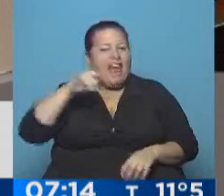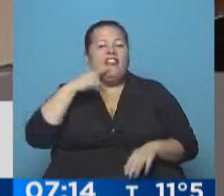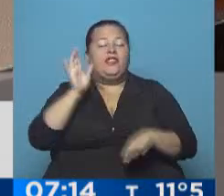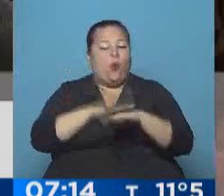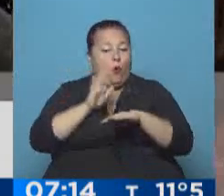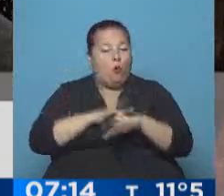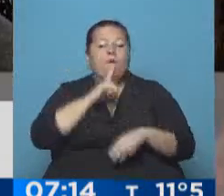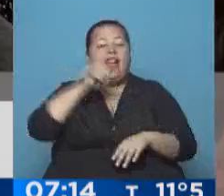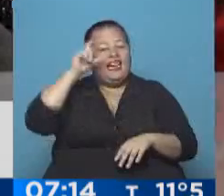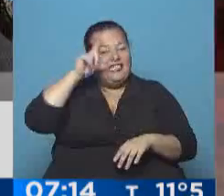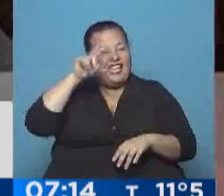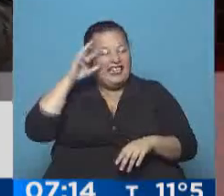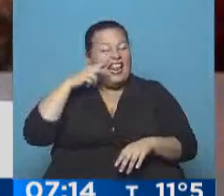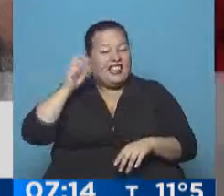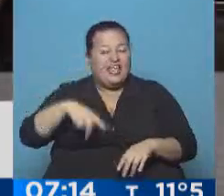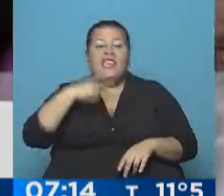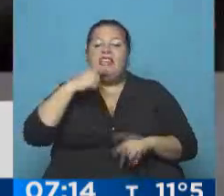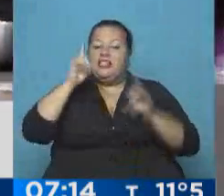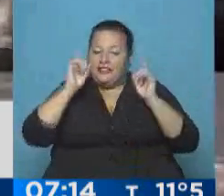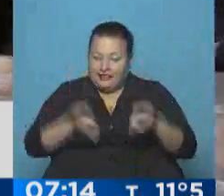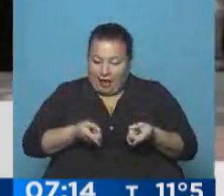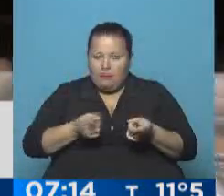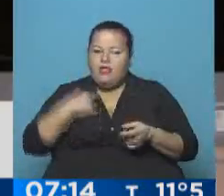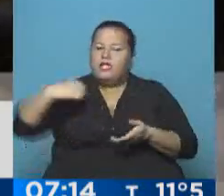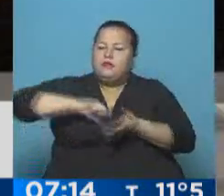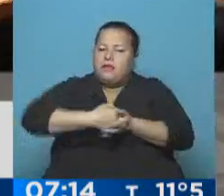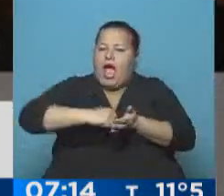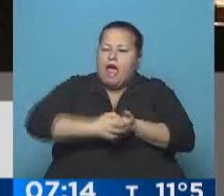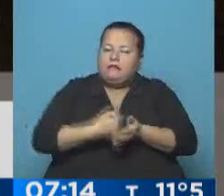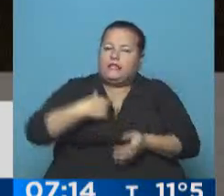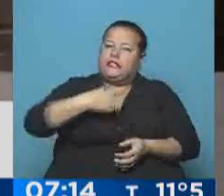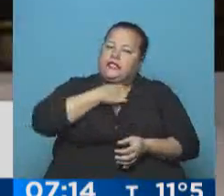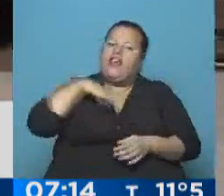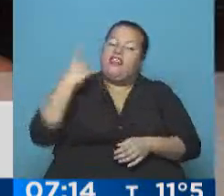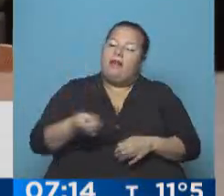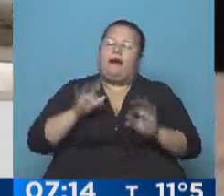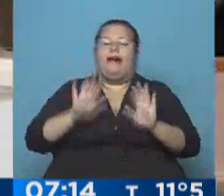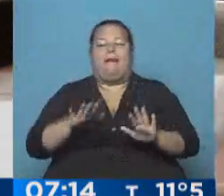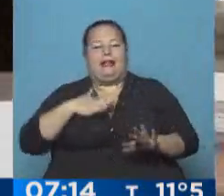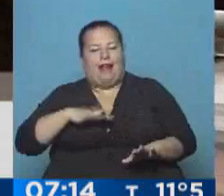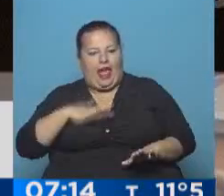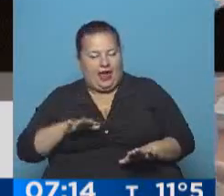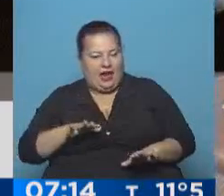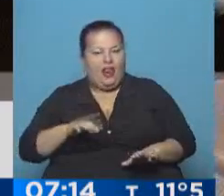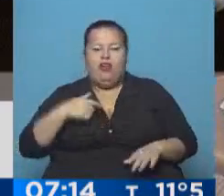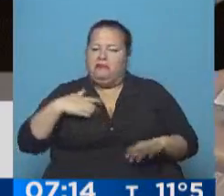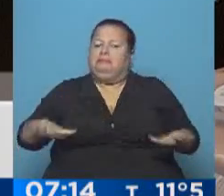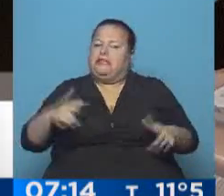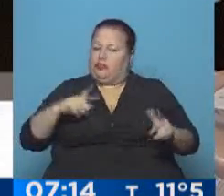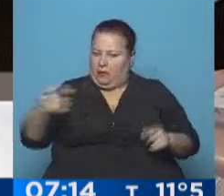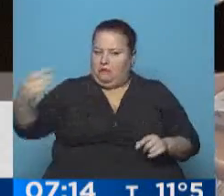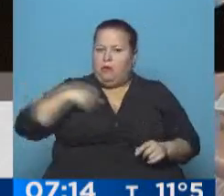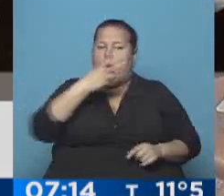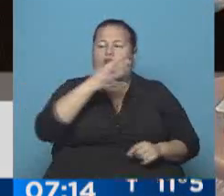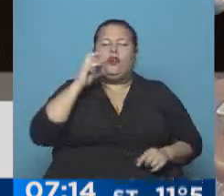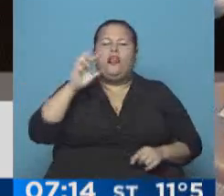como imputado, Telleldin dijo que también estaba procesado, me apretaba la soga y después aflojaba. No me arrepiento de haber cobrado